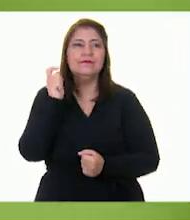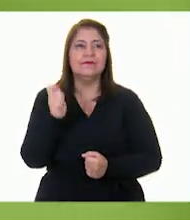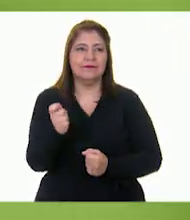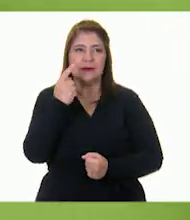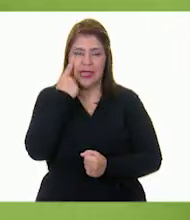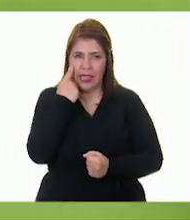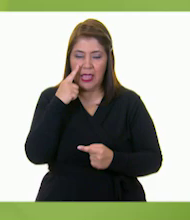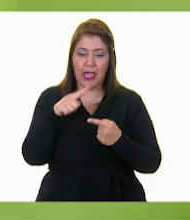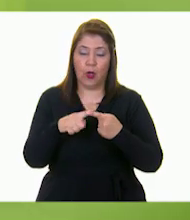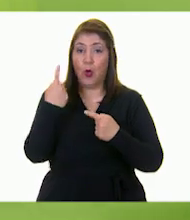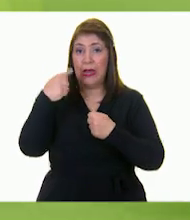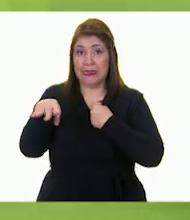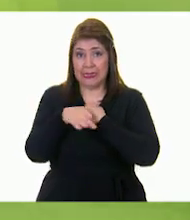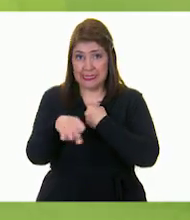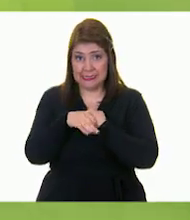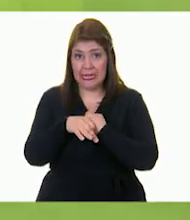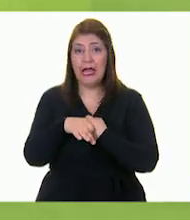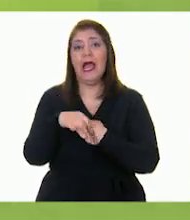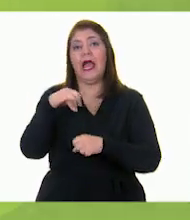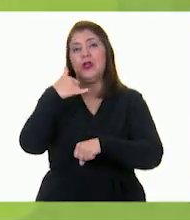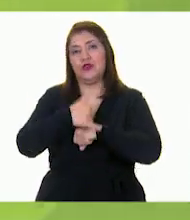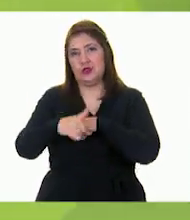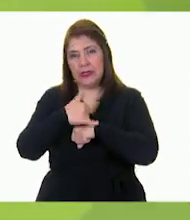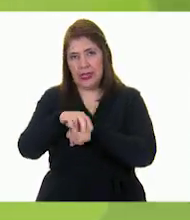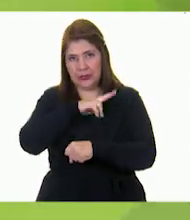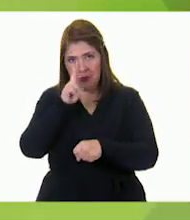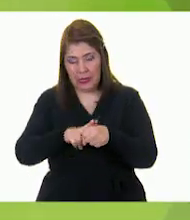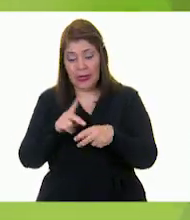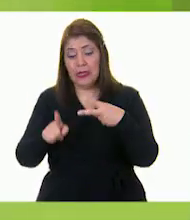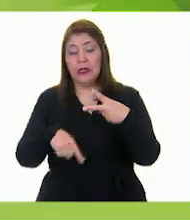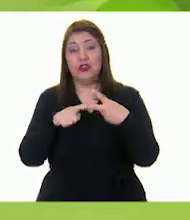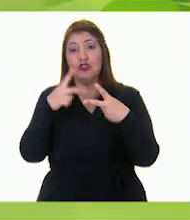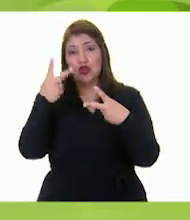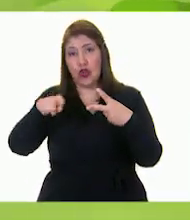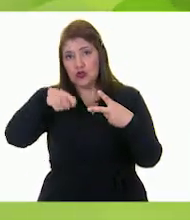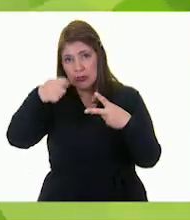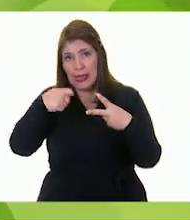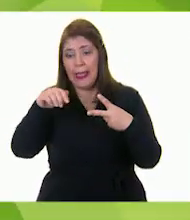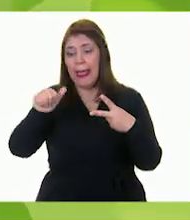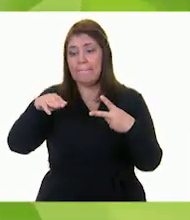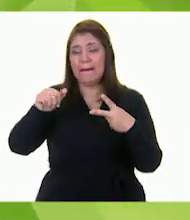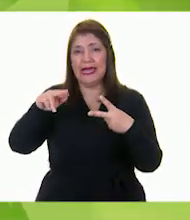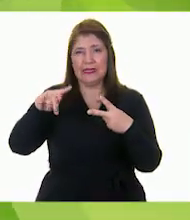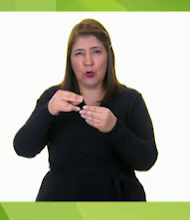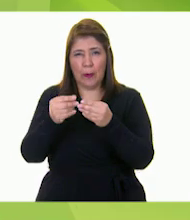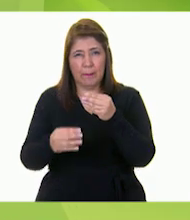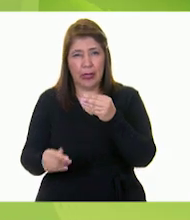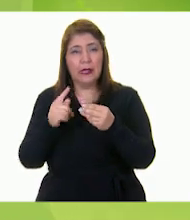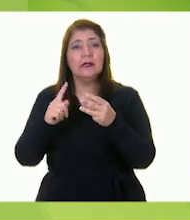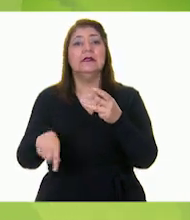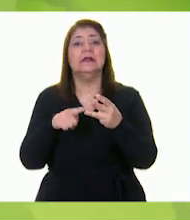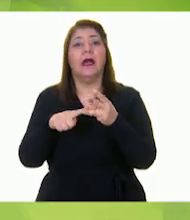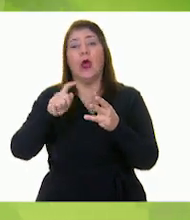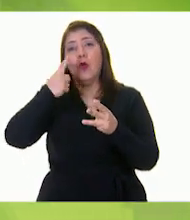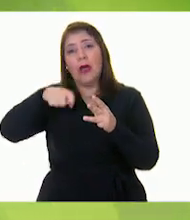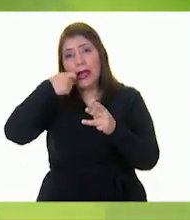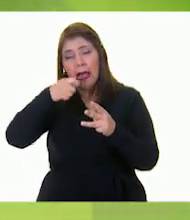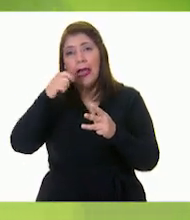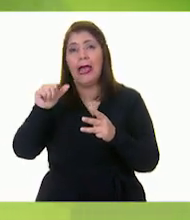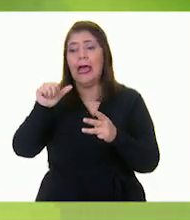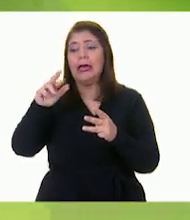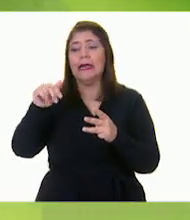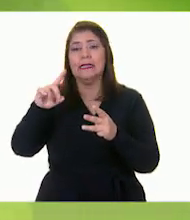una taza de yogur natural, dos cucharadas de amaranto, una cucharada de arándanos y una